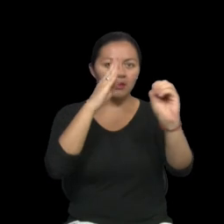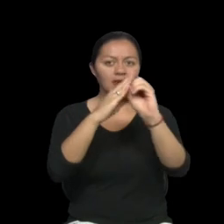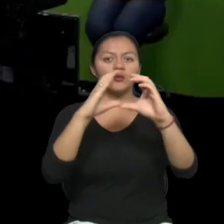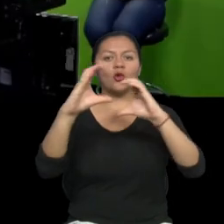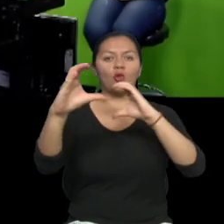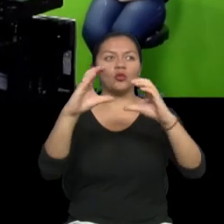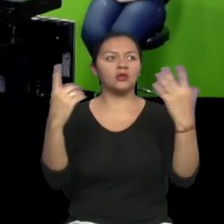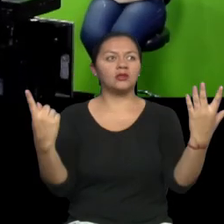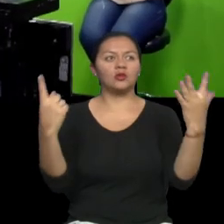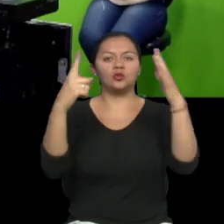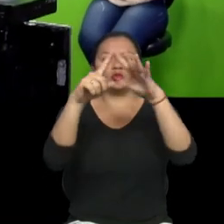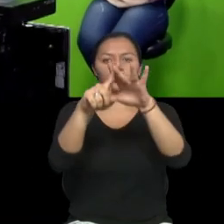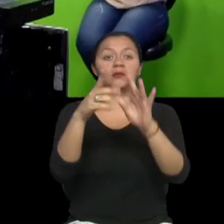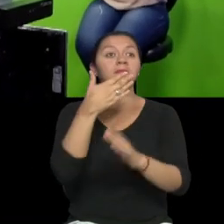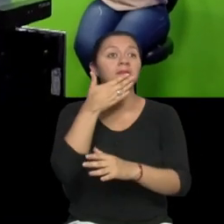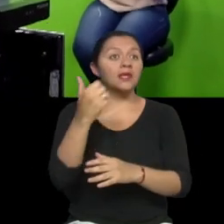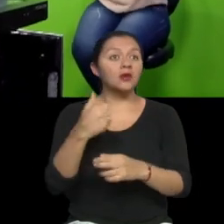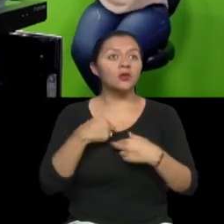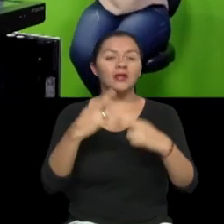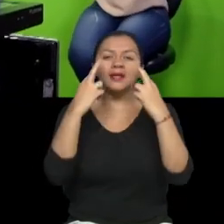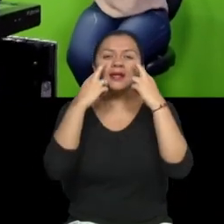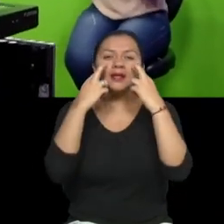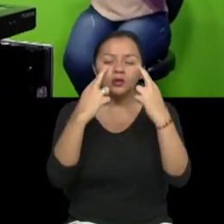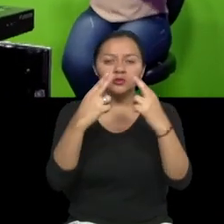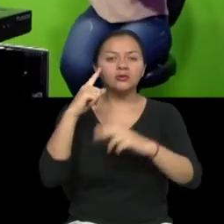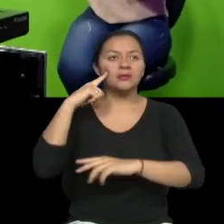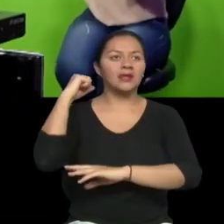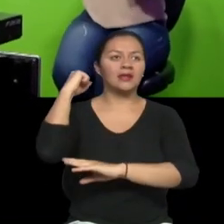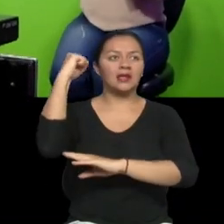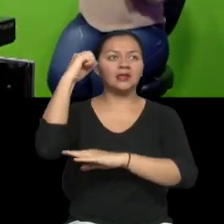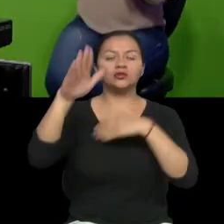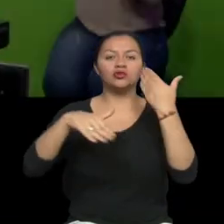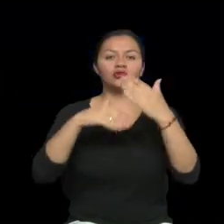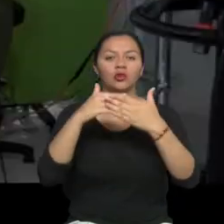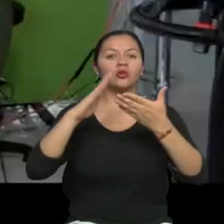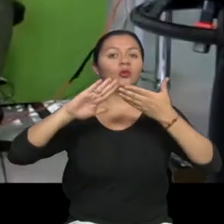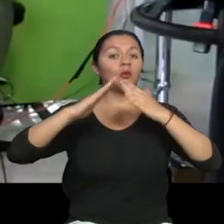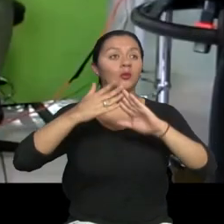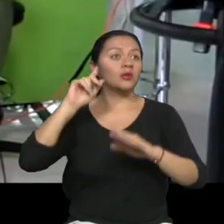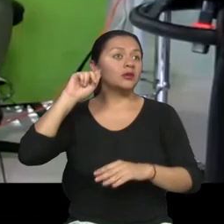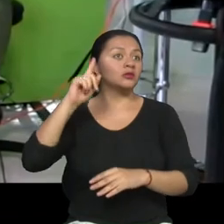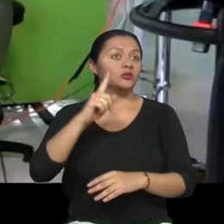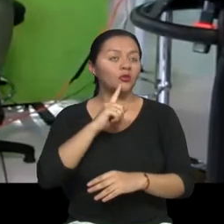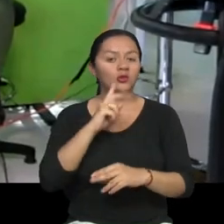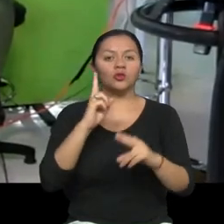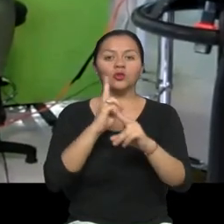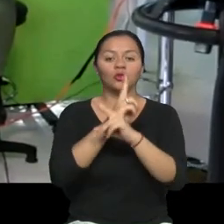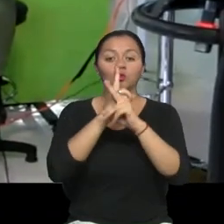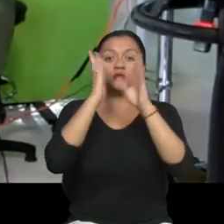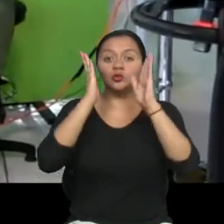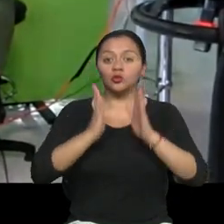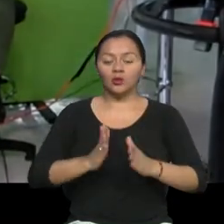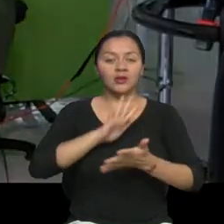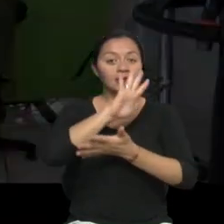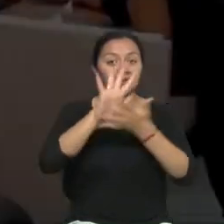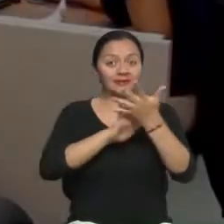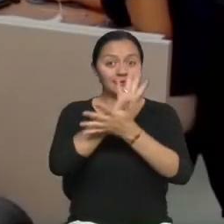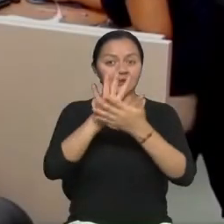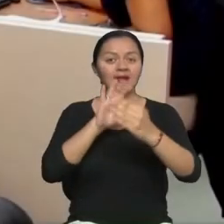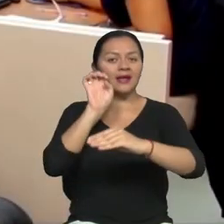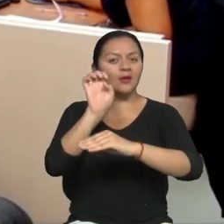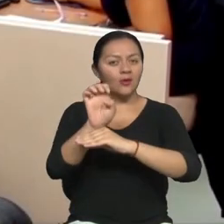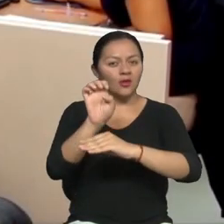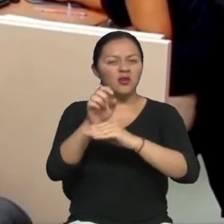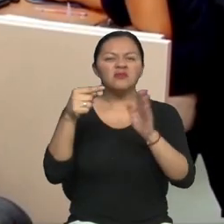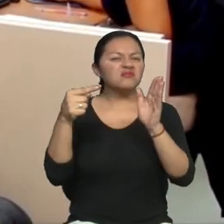incluyente y el reconocimiento y los derechos de la comunidad sorda usuaria de la lengua de señas ecuatoriana